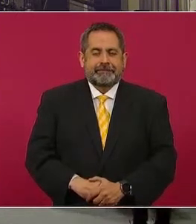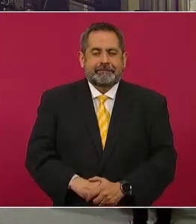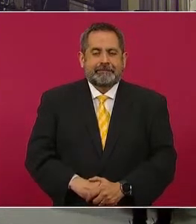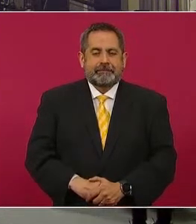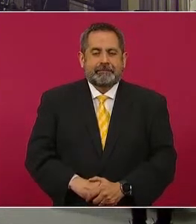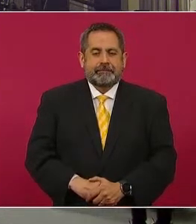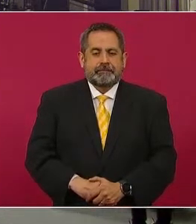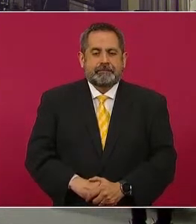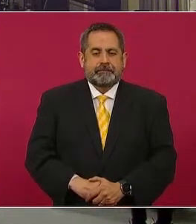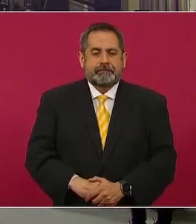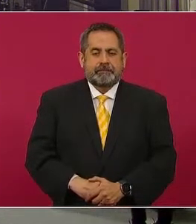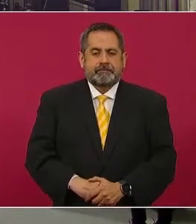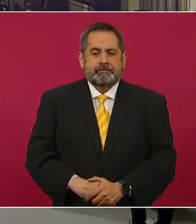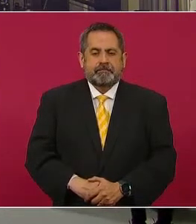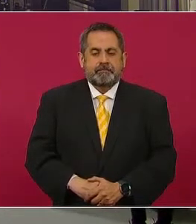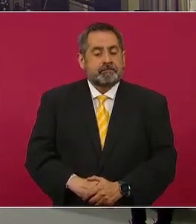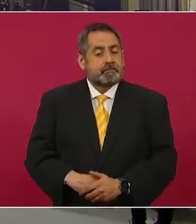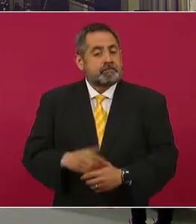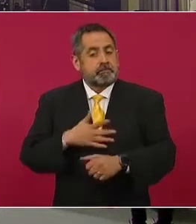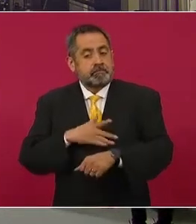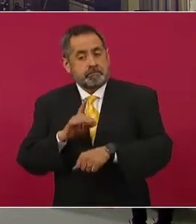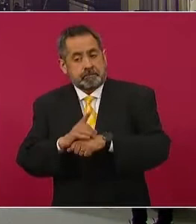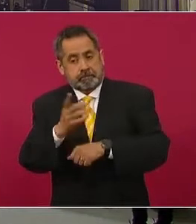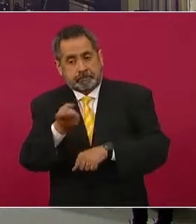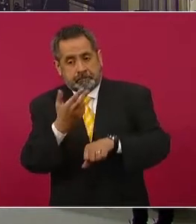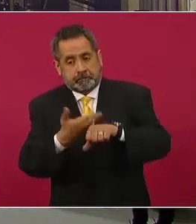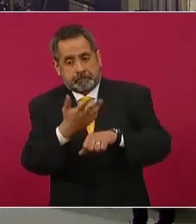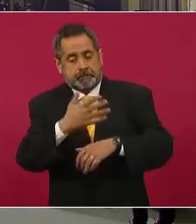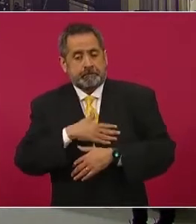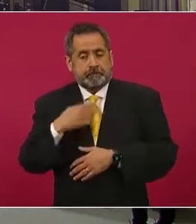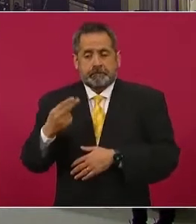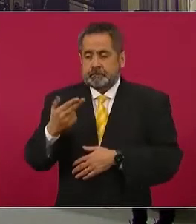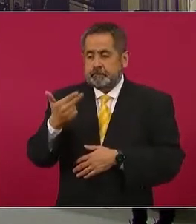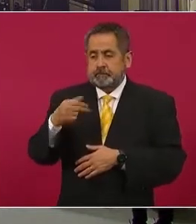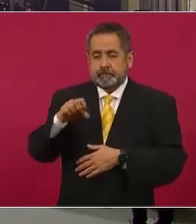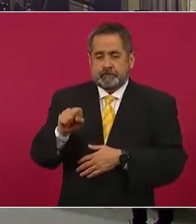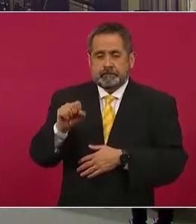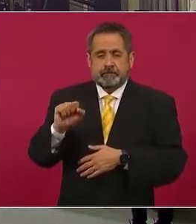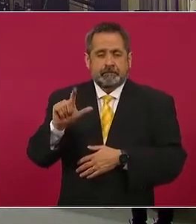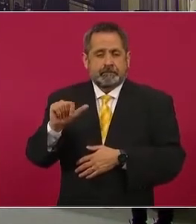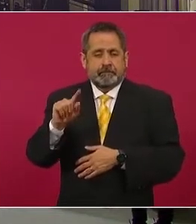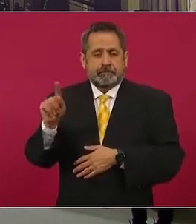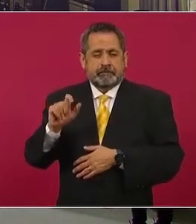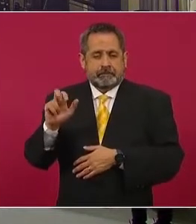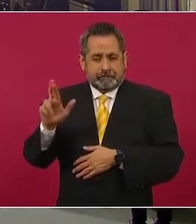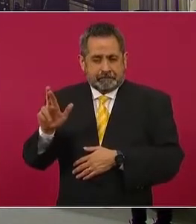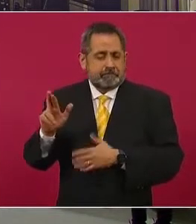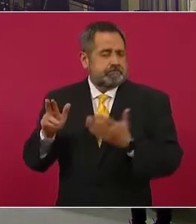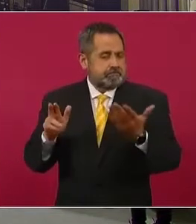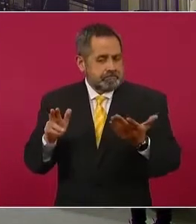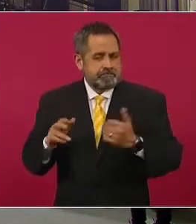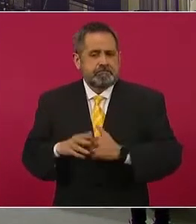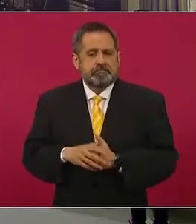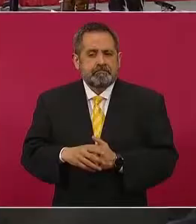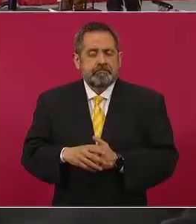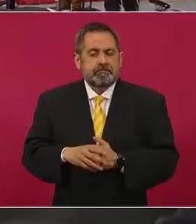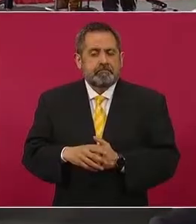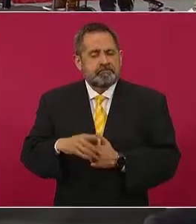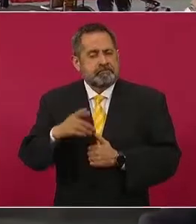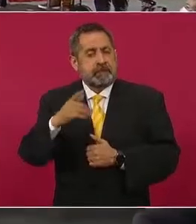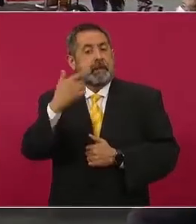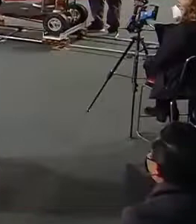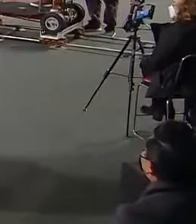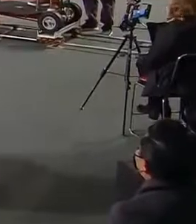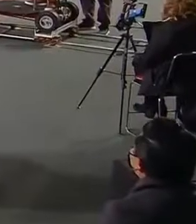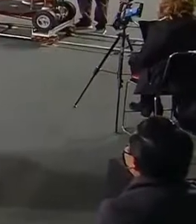Buenos días, secretario. Hans Salazar, de Noticiero en Redes. Igual, por supuesto, fuerza presidente.